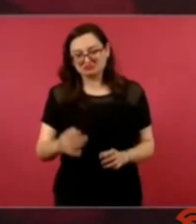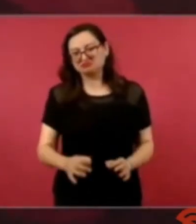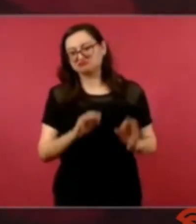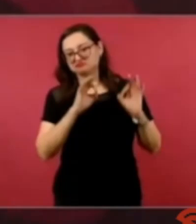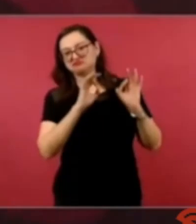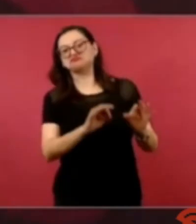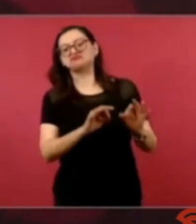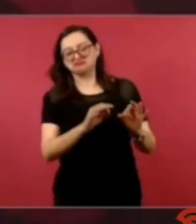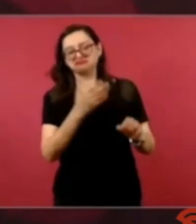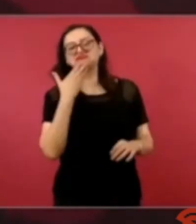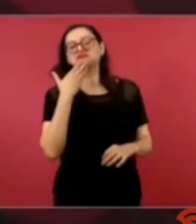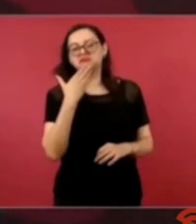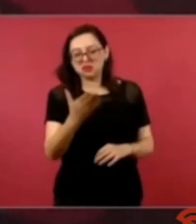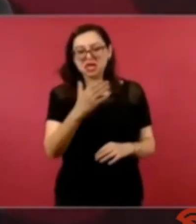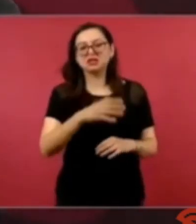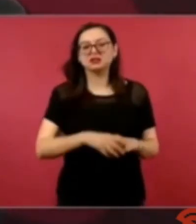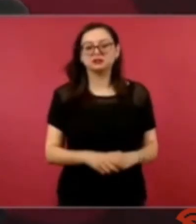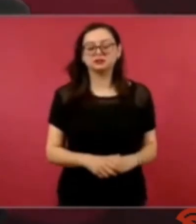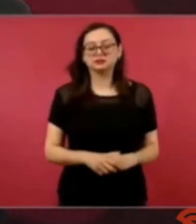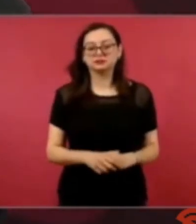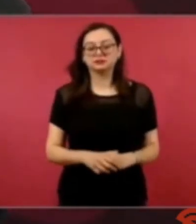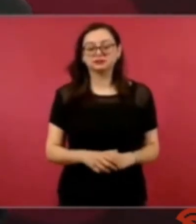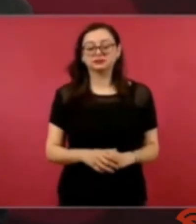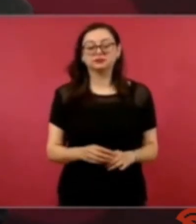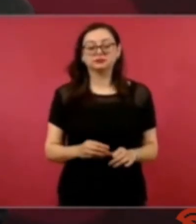empresarios están